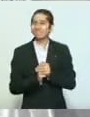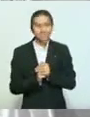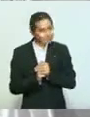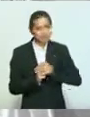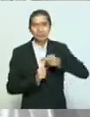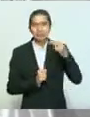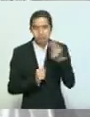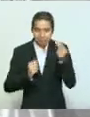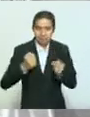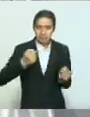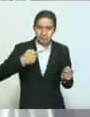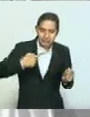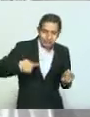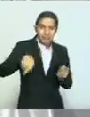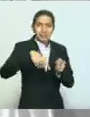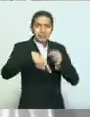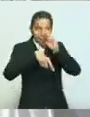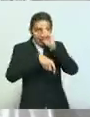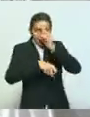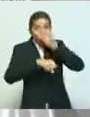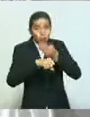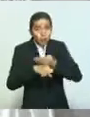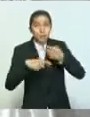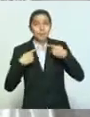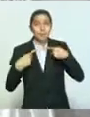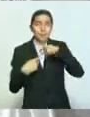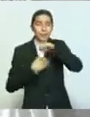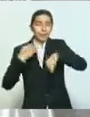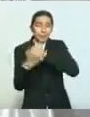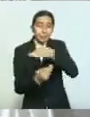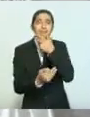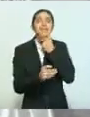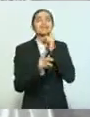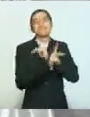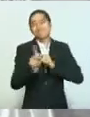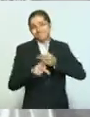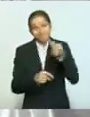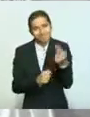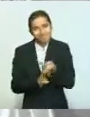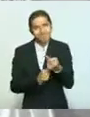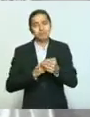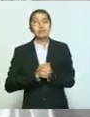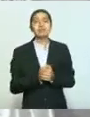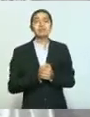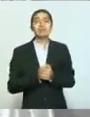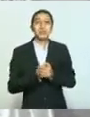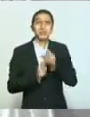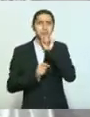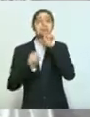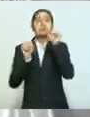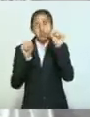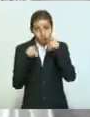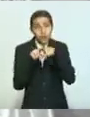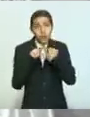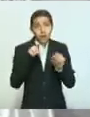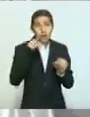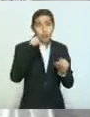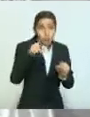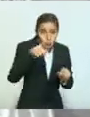cooperación y la responsabilidad de todas y de todos. Al igual que ustedes,